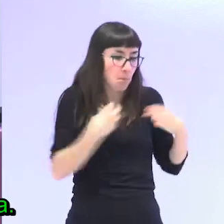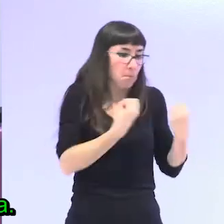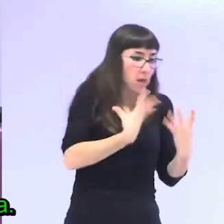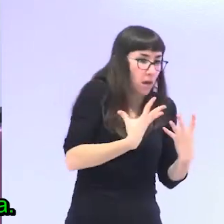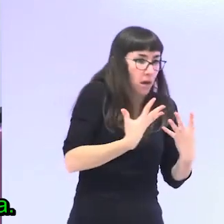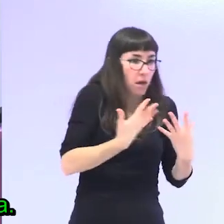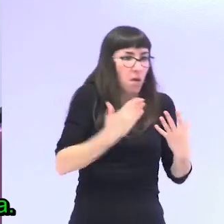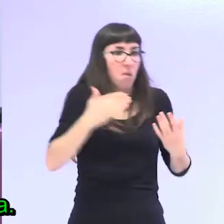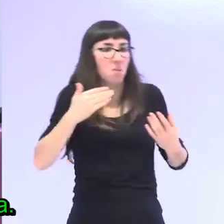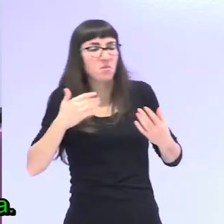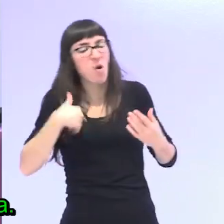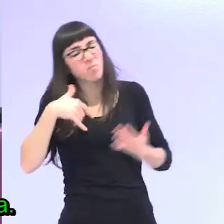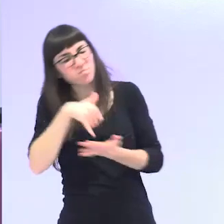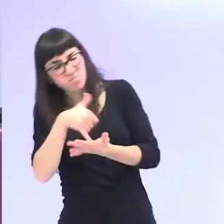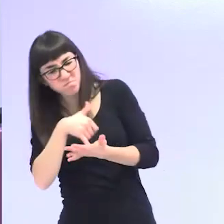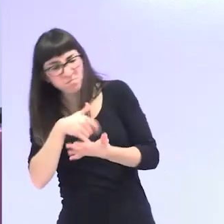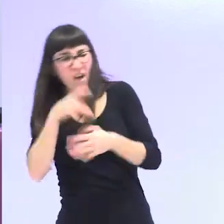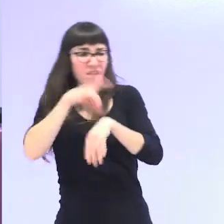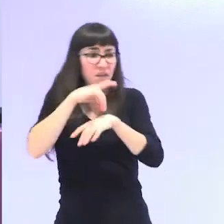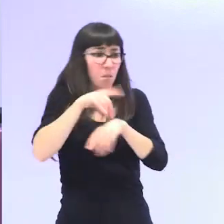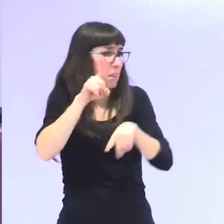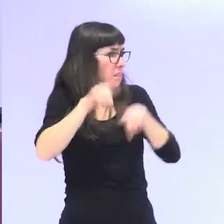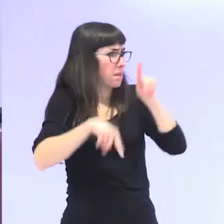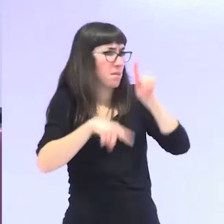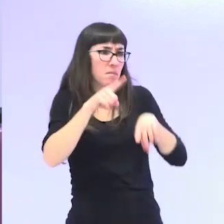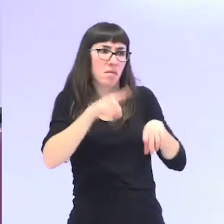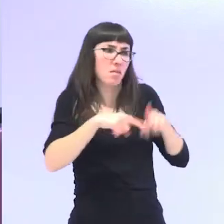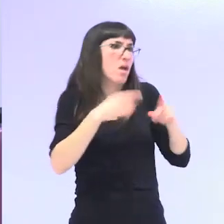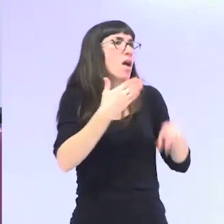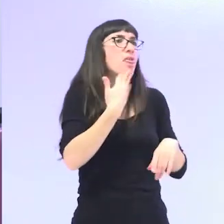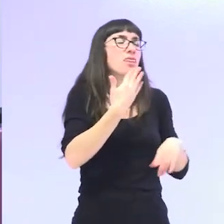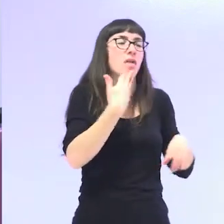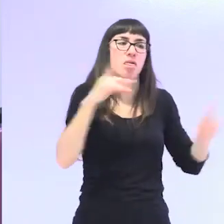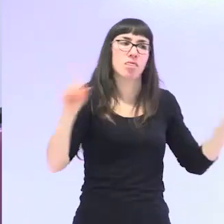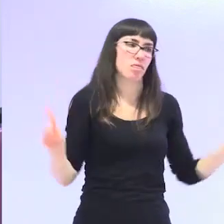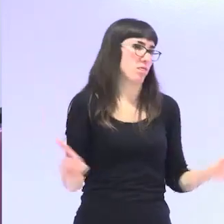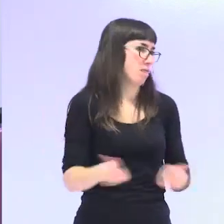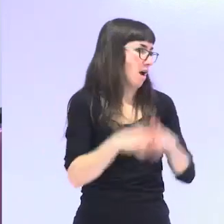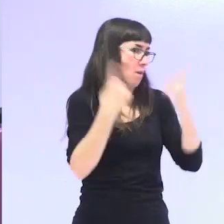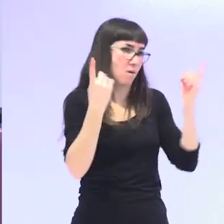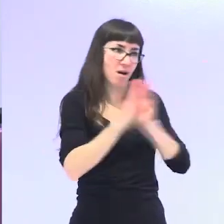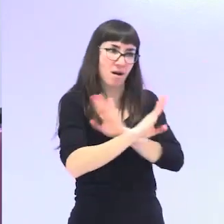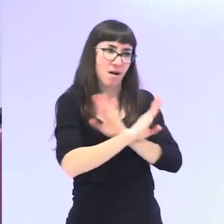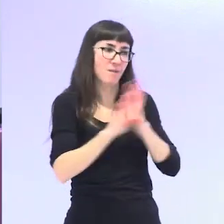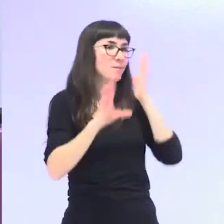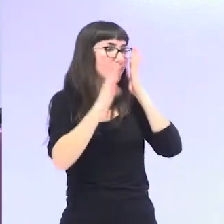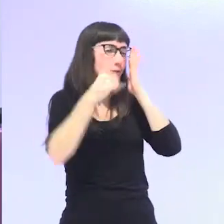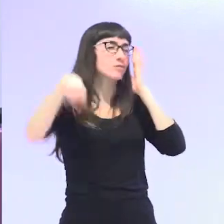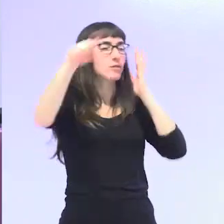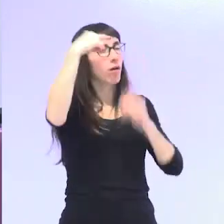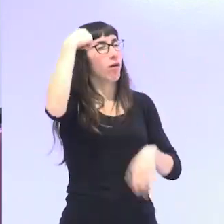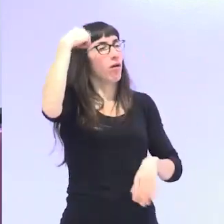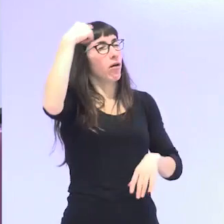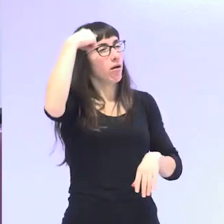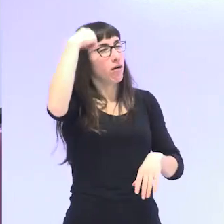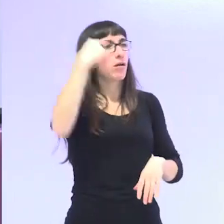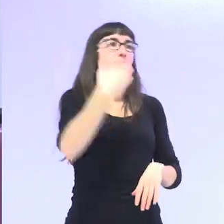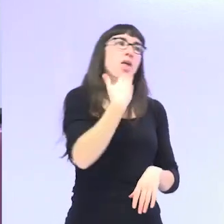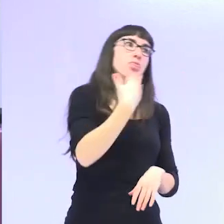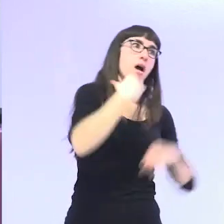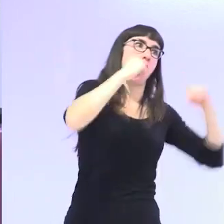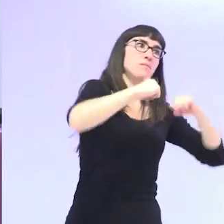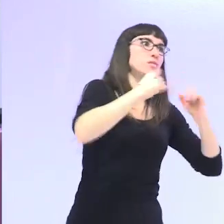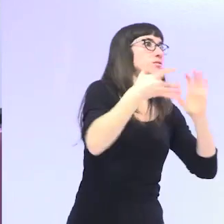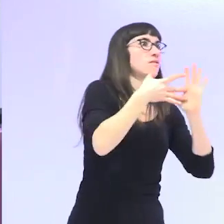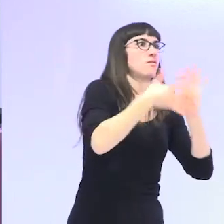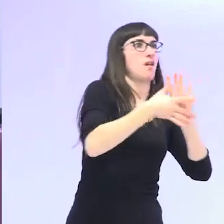independientemente de la edad que tiene entonces hay que tener cuidado con esta idea tan pegada a la salud de lo que